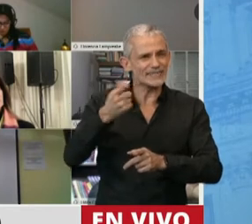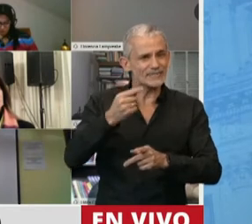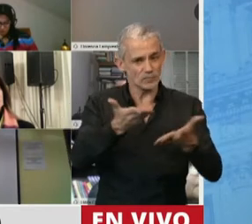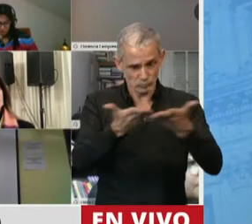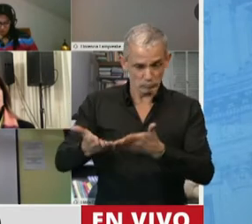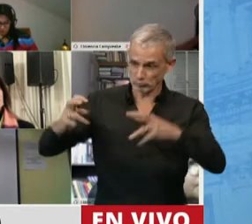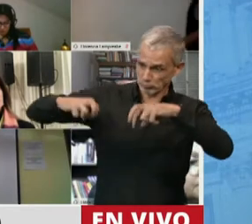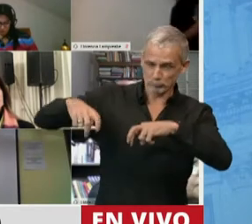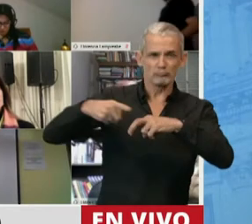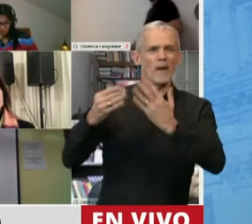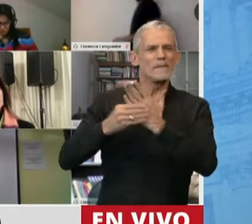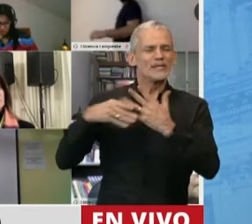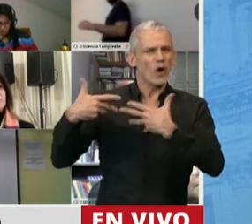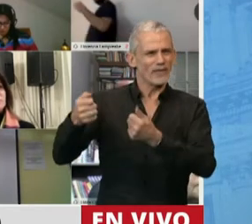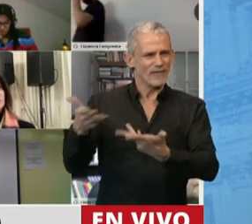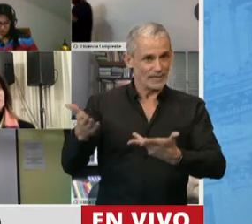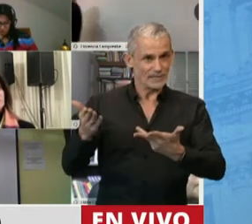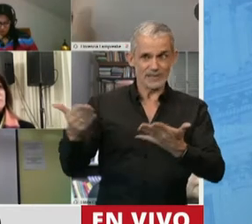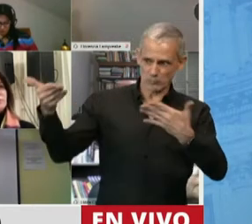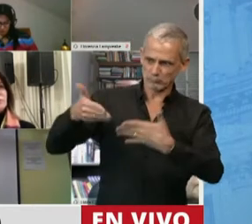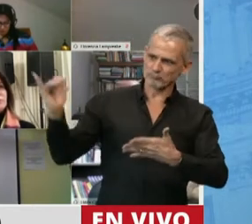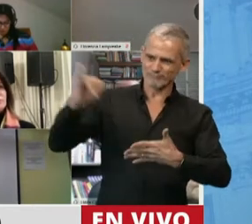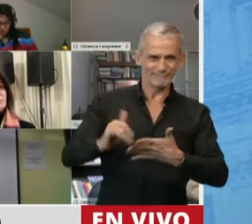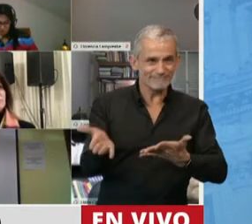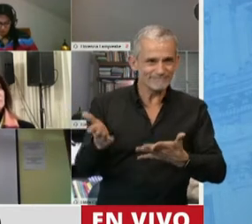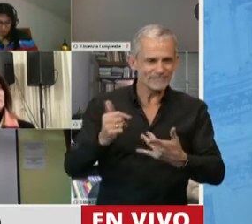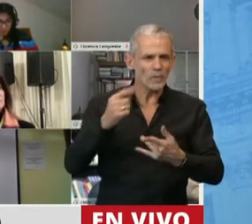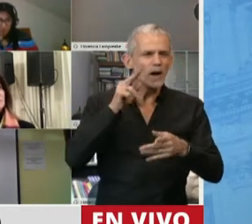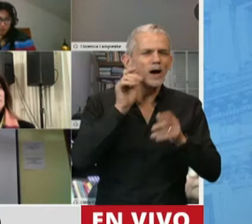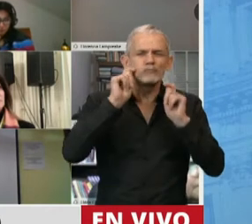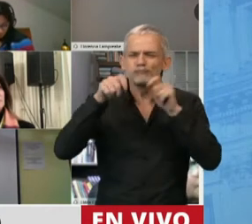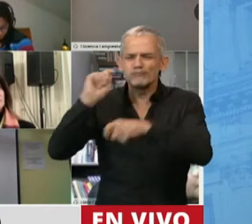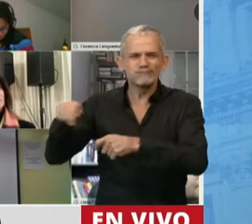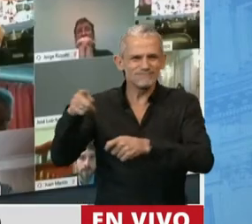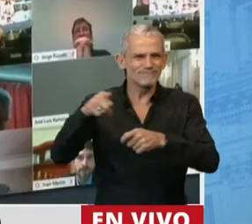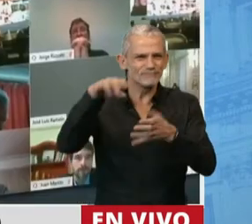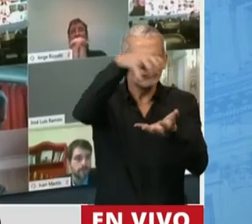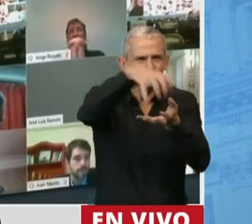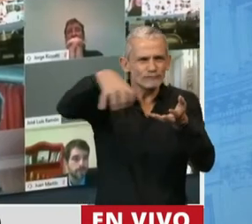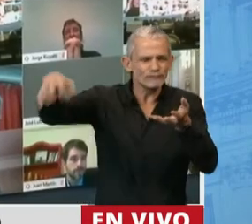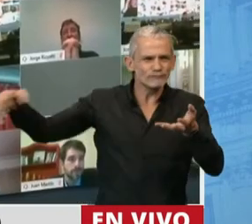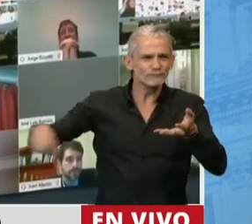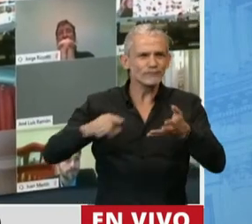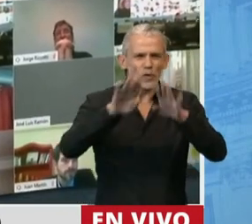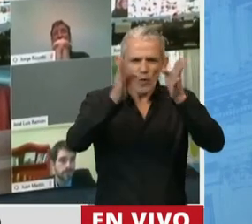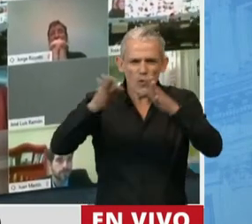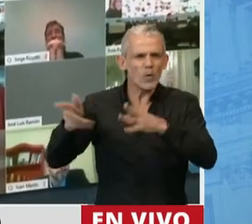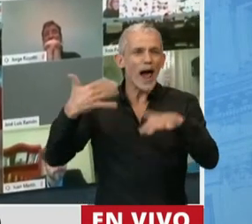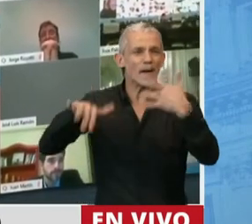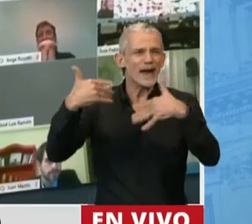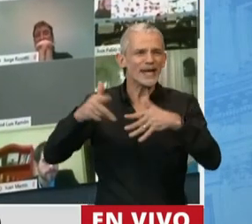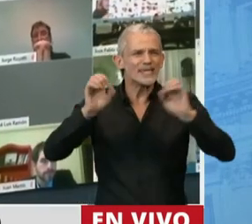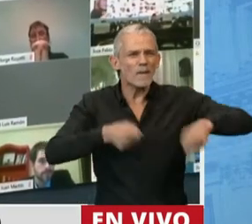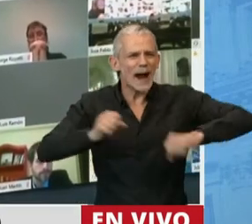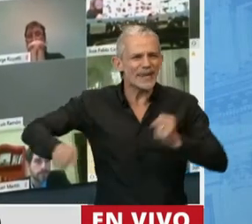ministro de Defensa, que vino a hacer la visita a las guarniciones del comando de emergencia que están ubicadas en